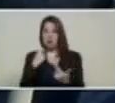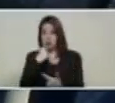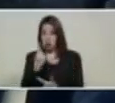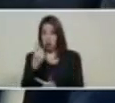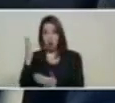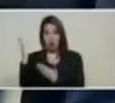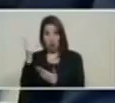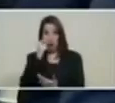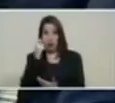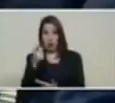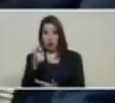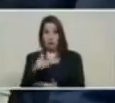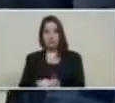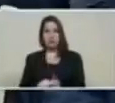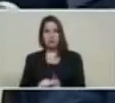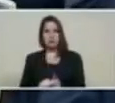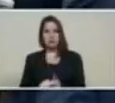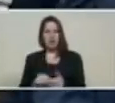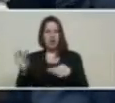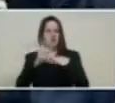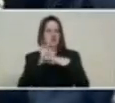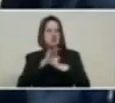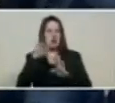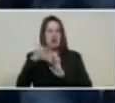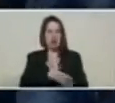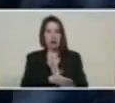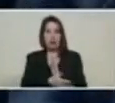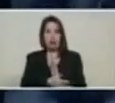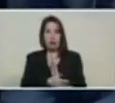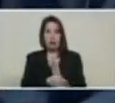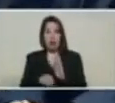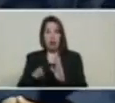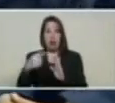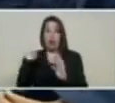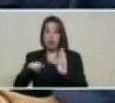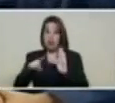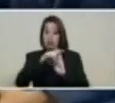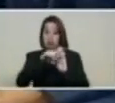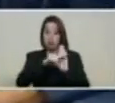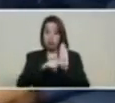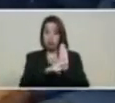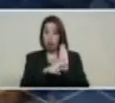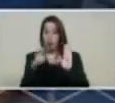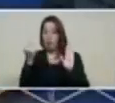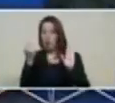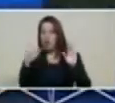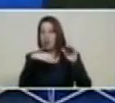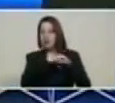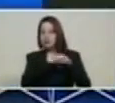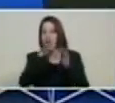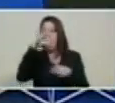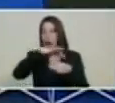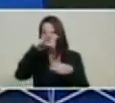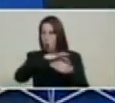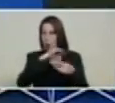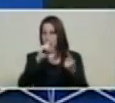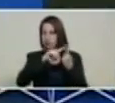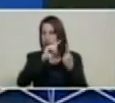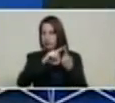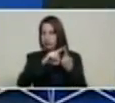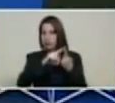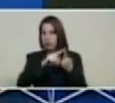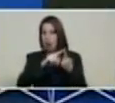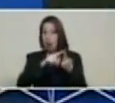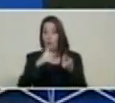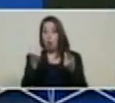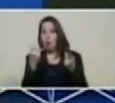Bueno, las tres funciones las cumple el petro. Es moneda de reserva, de ahorro, es moneda de